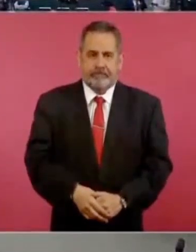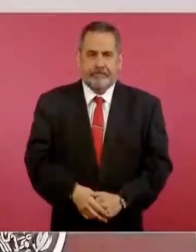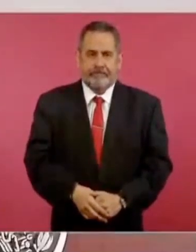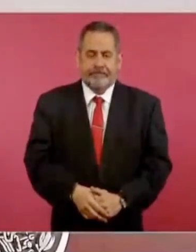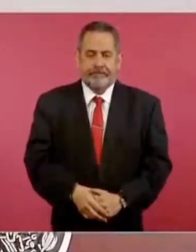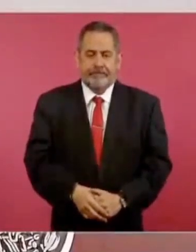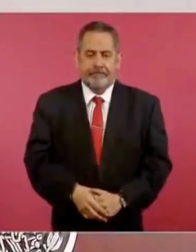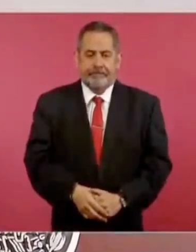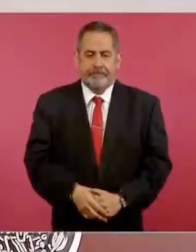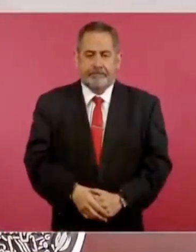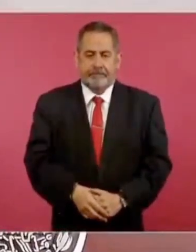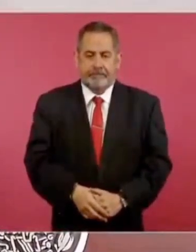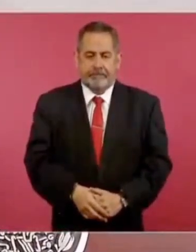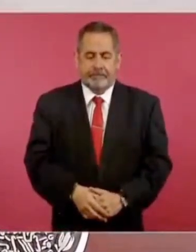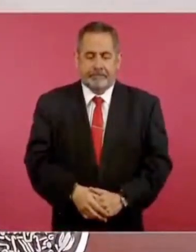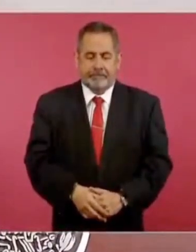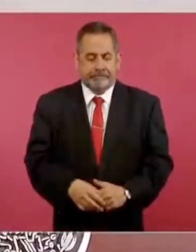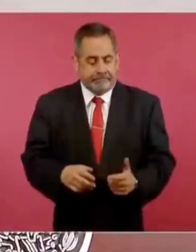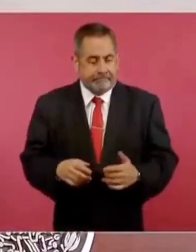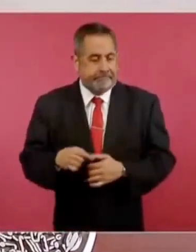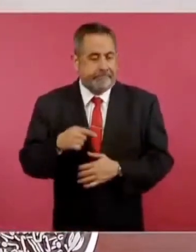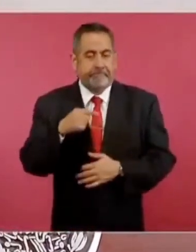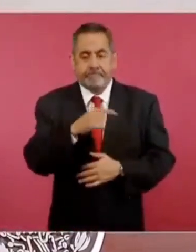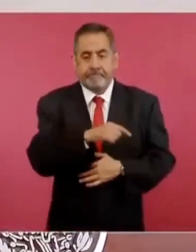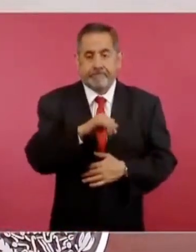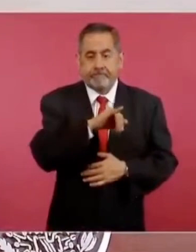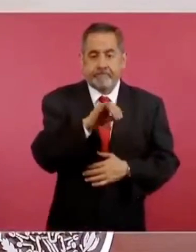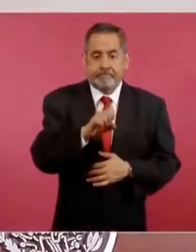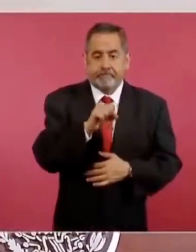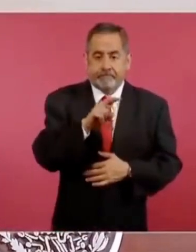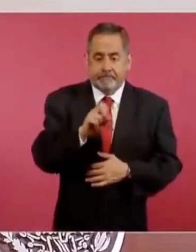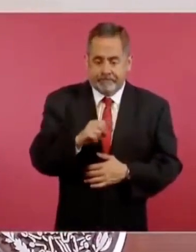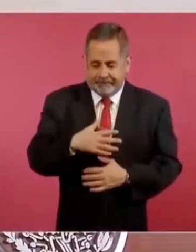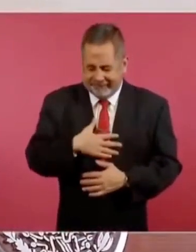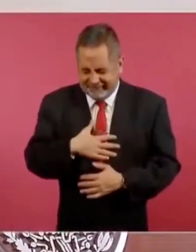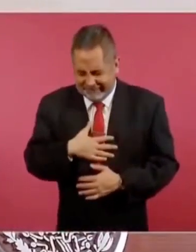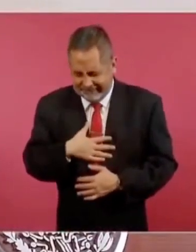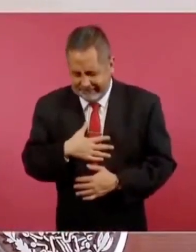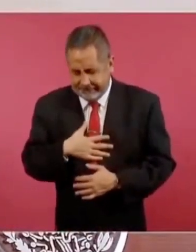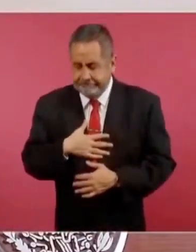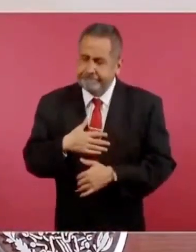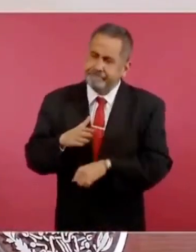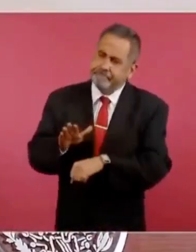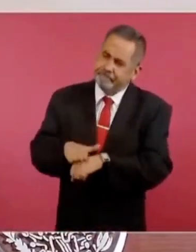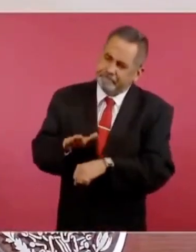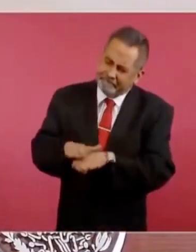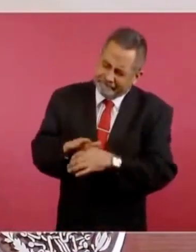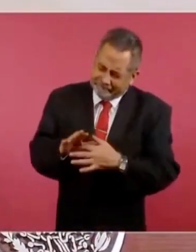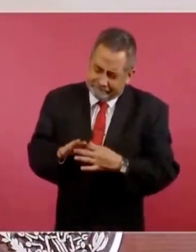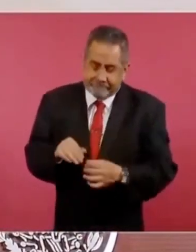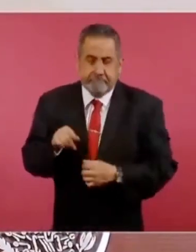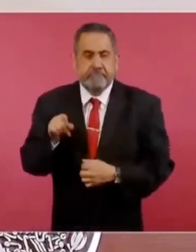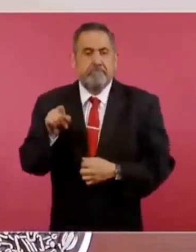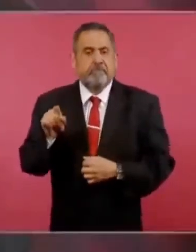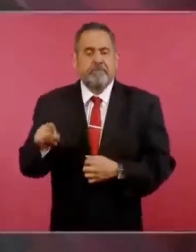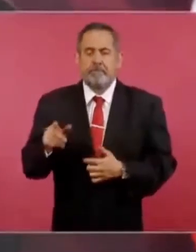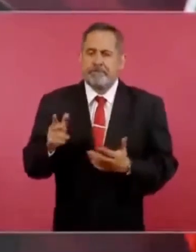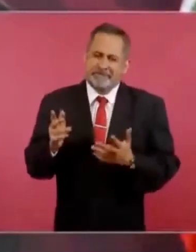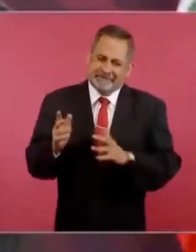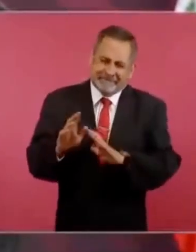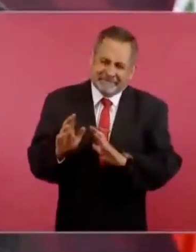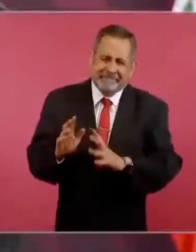Con el estómago hecho nudo, Jesús se esfuerza por evitar que la decepción